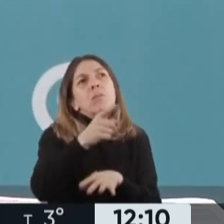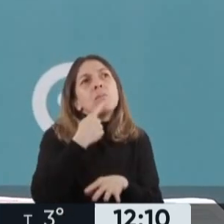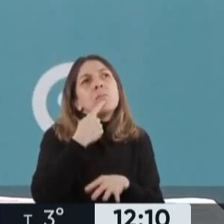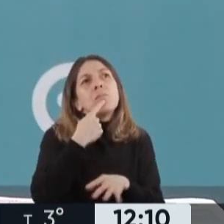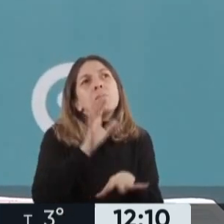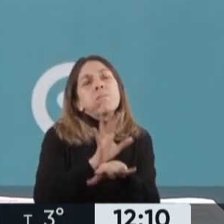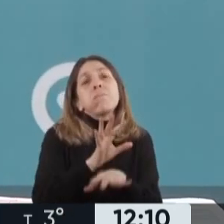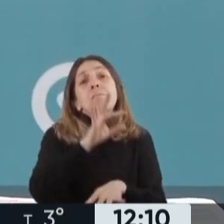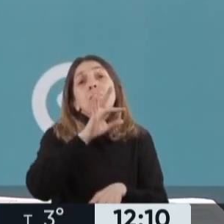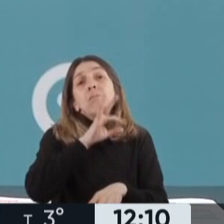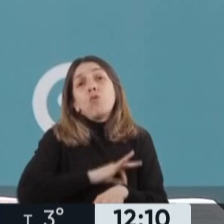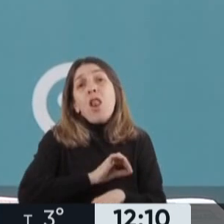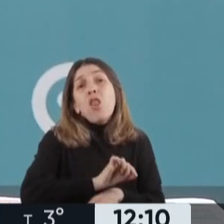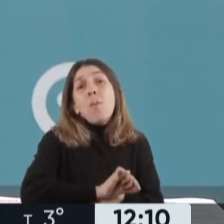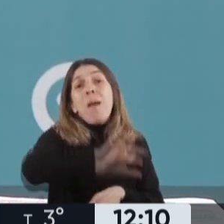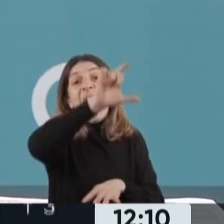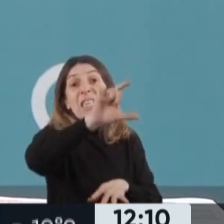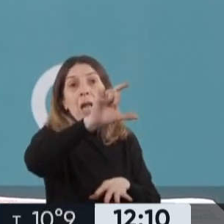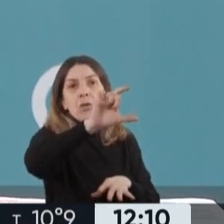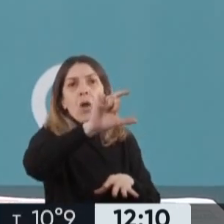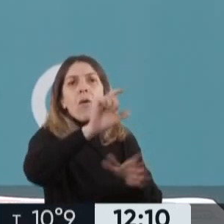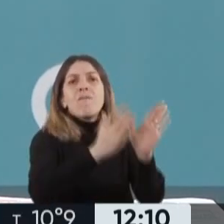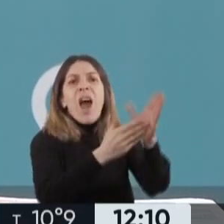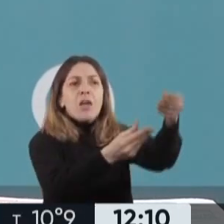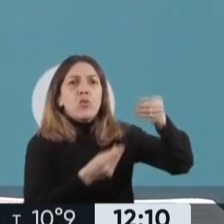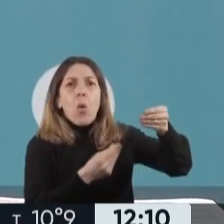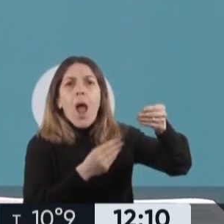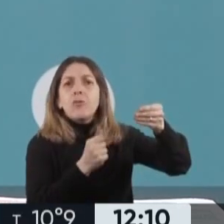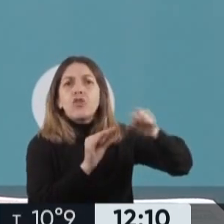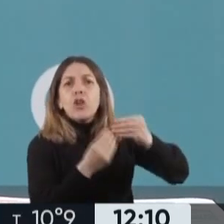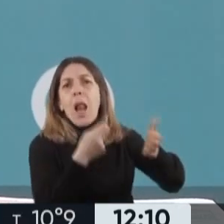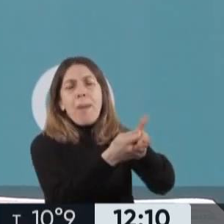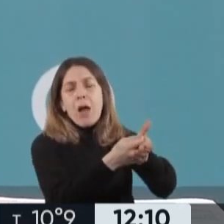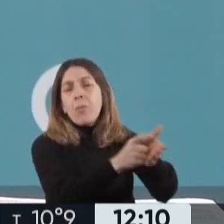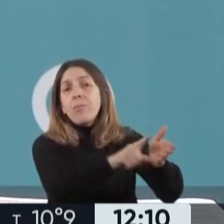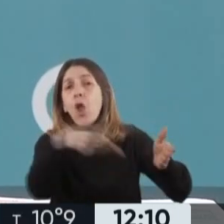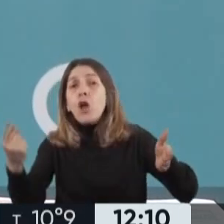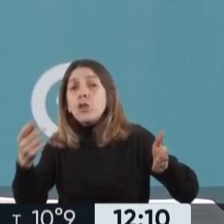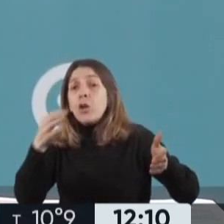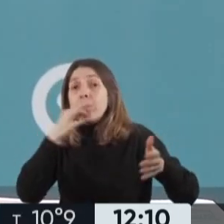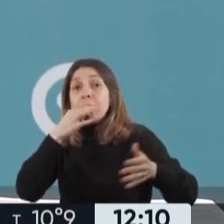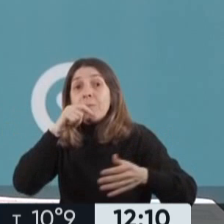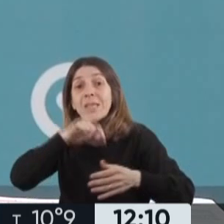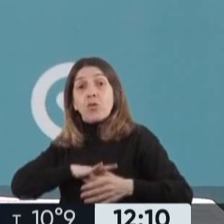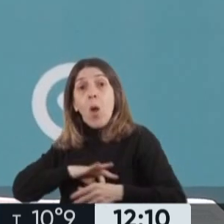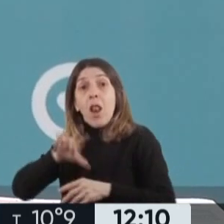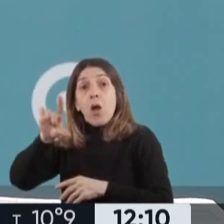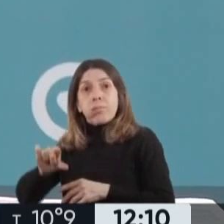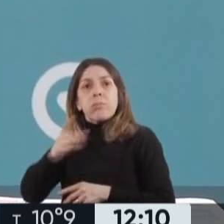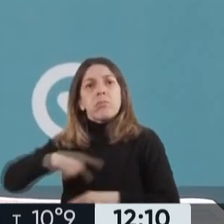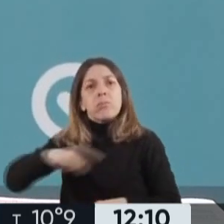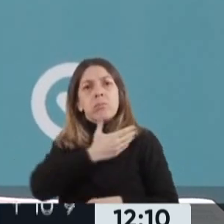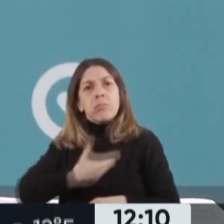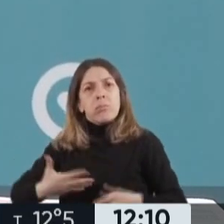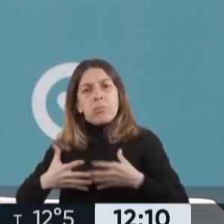se le va a quitar los subsidios y al resto de los desiles de la ciudadanía argentina vamos a cuidarlos y protegerlos en un uso más inteligente y eficiente